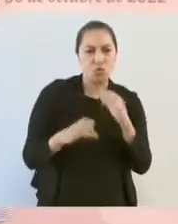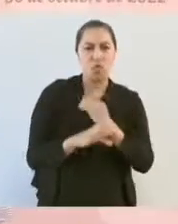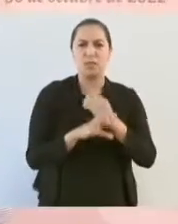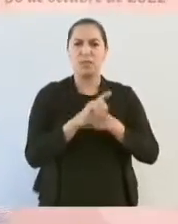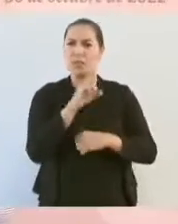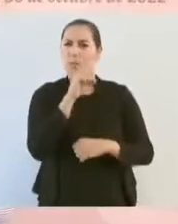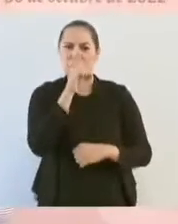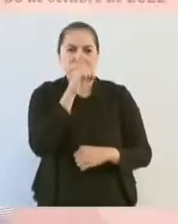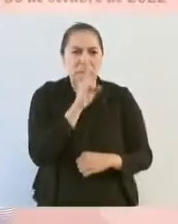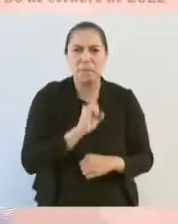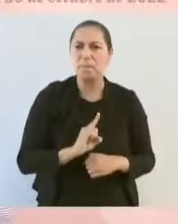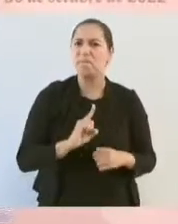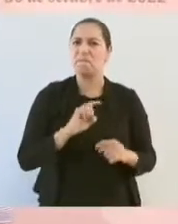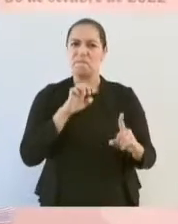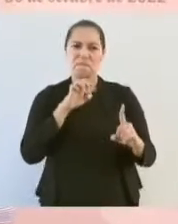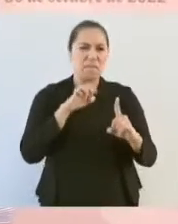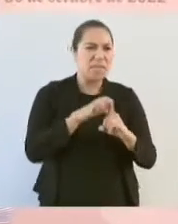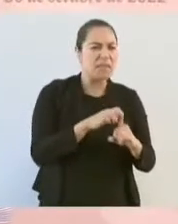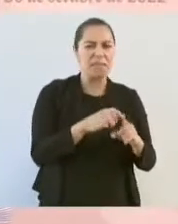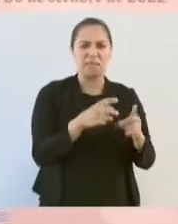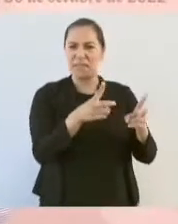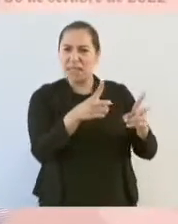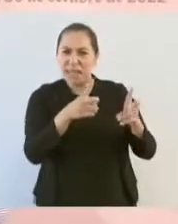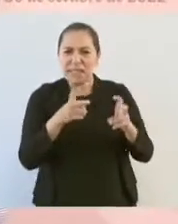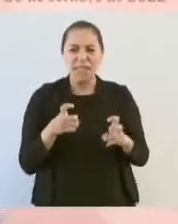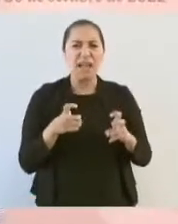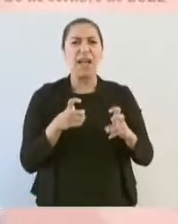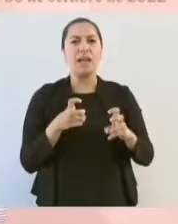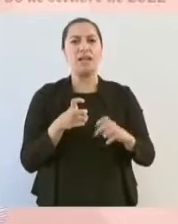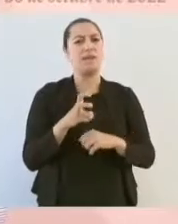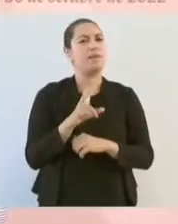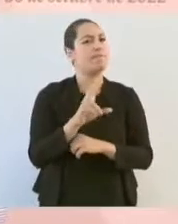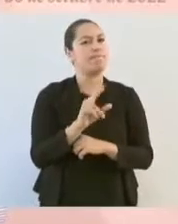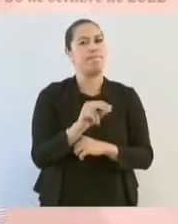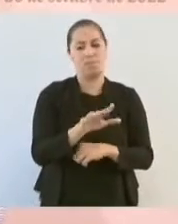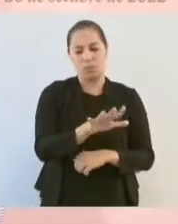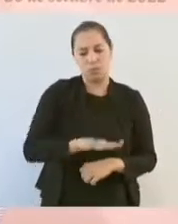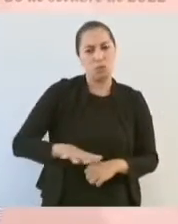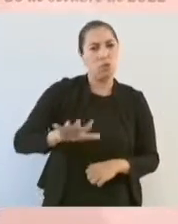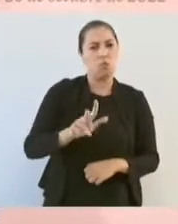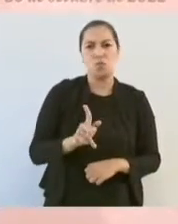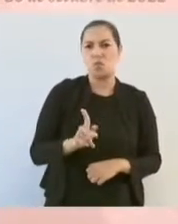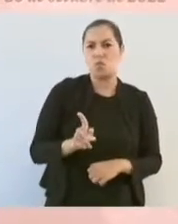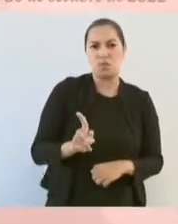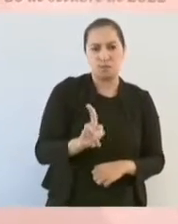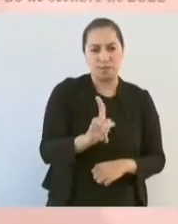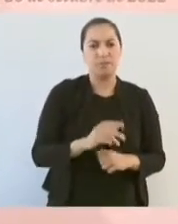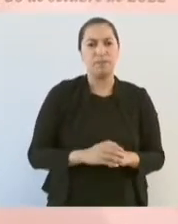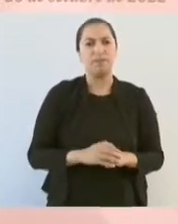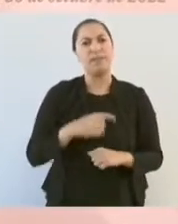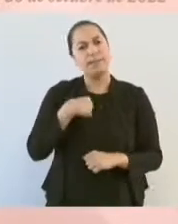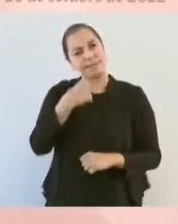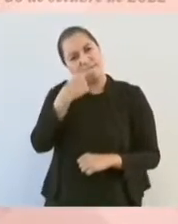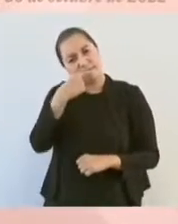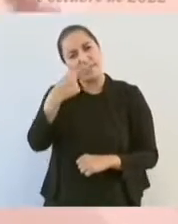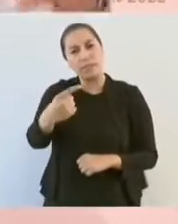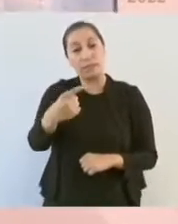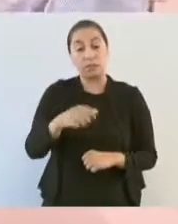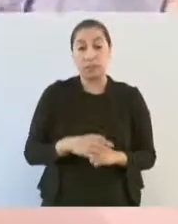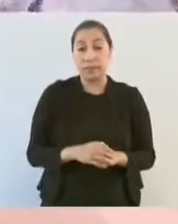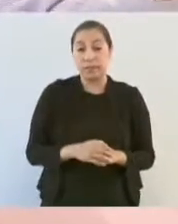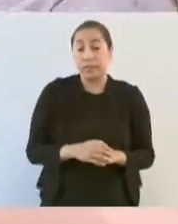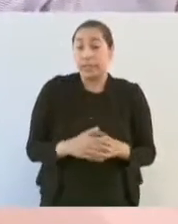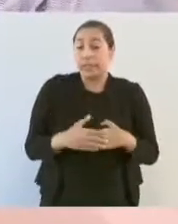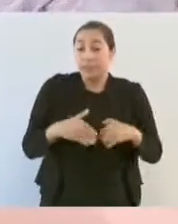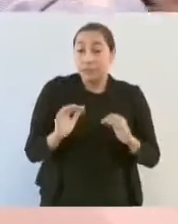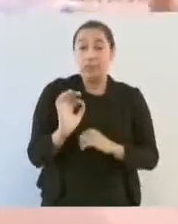mentir, el no robar, el no traicionar al pueblo y decirles que